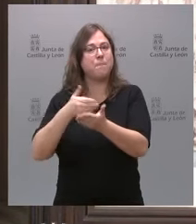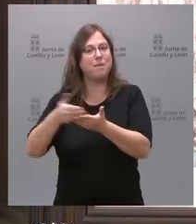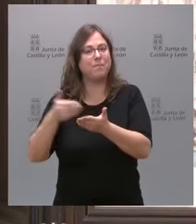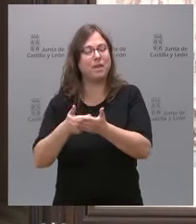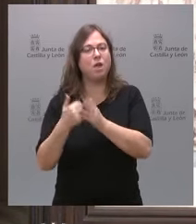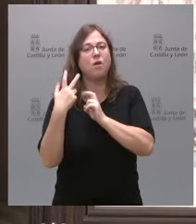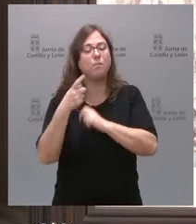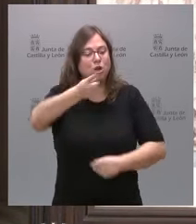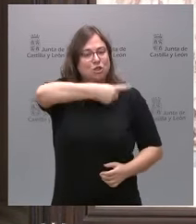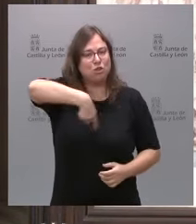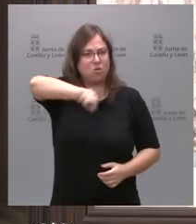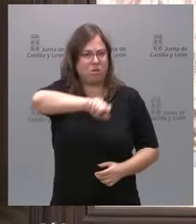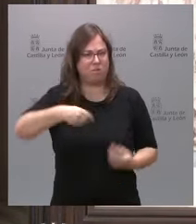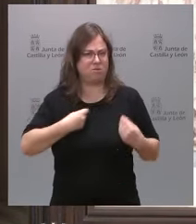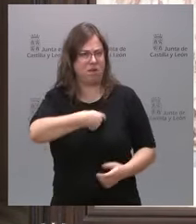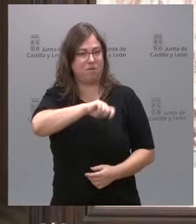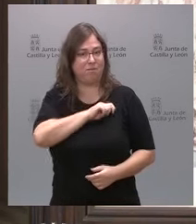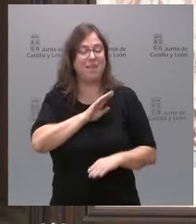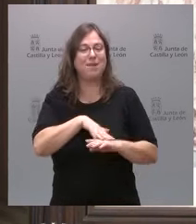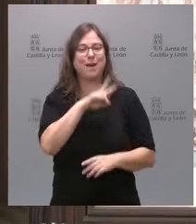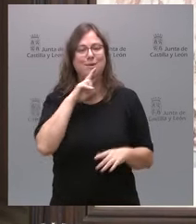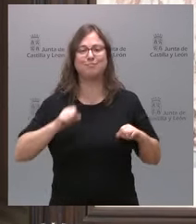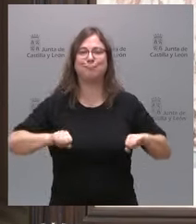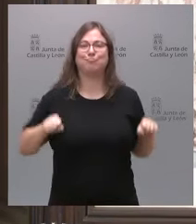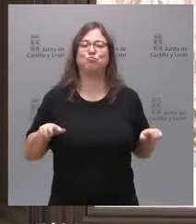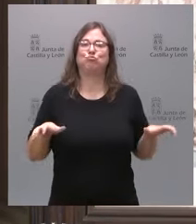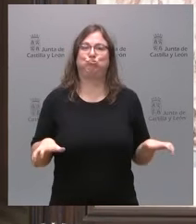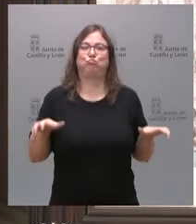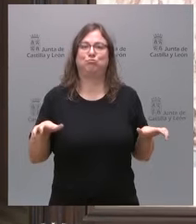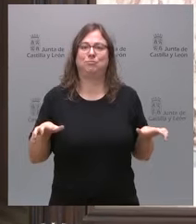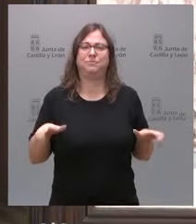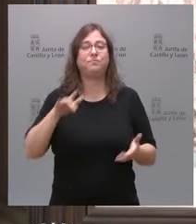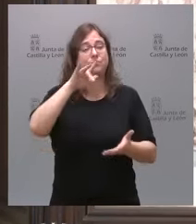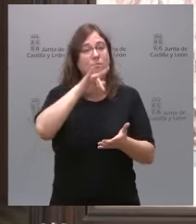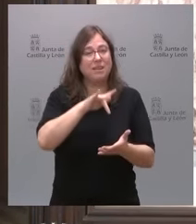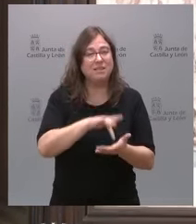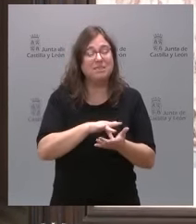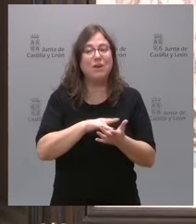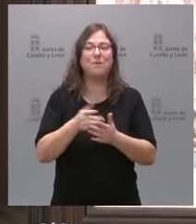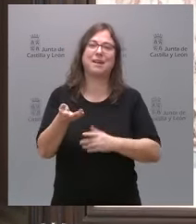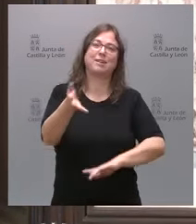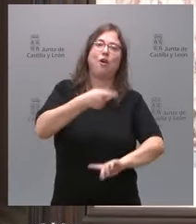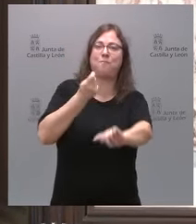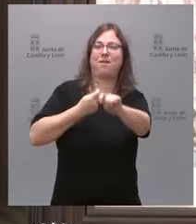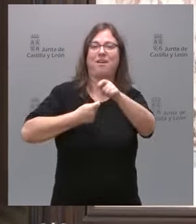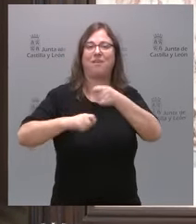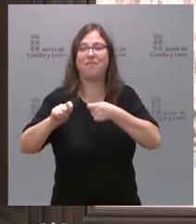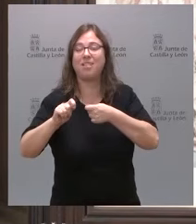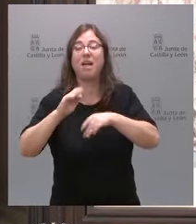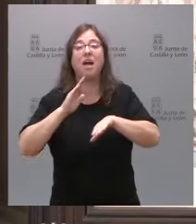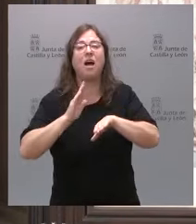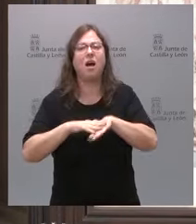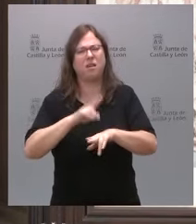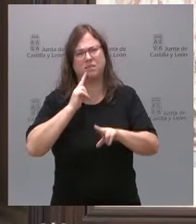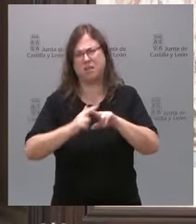todos los españoles para conservar su sillón. Ha pasado de una compraventa a una absoluta